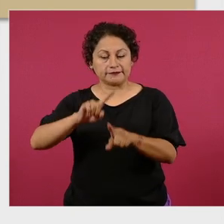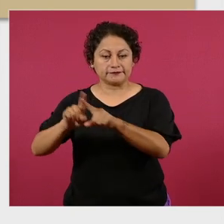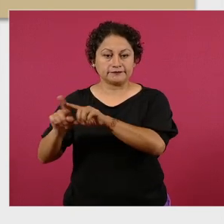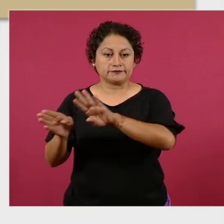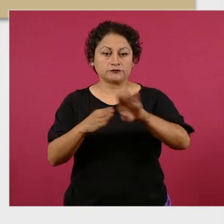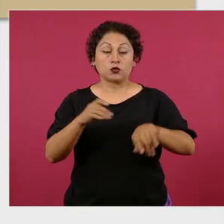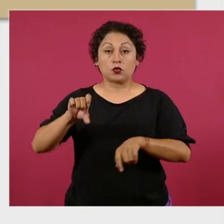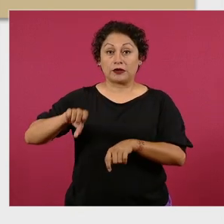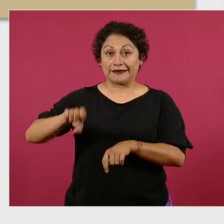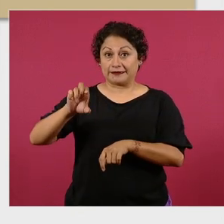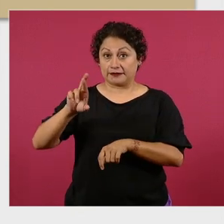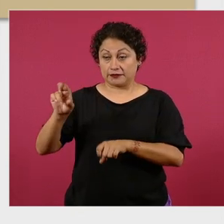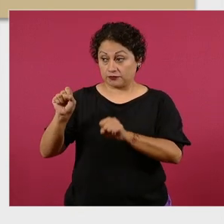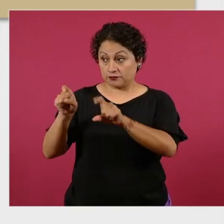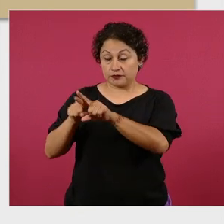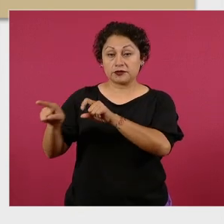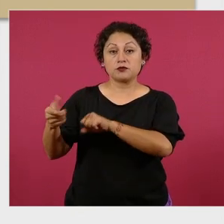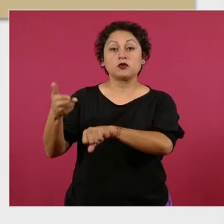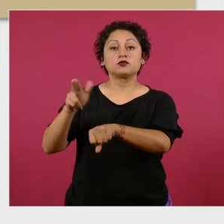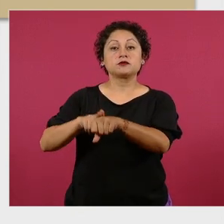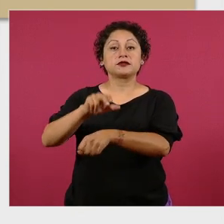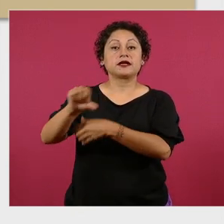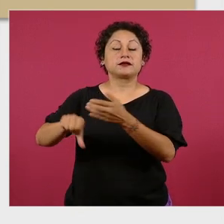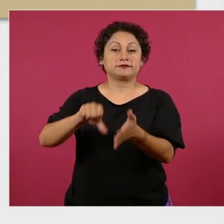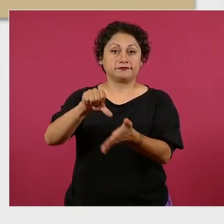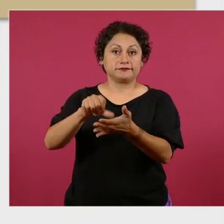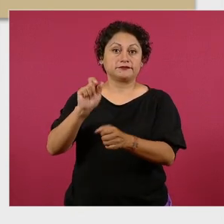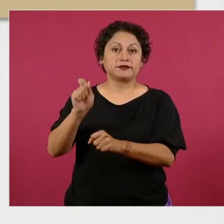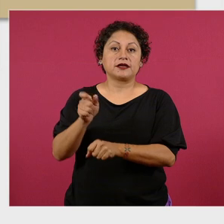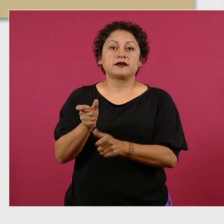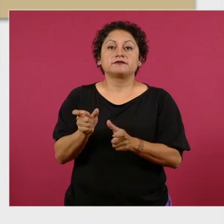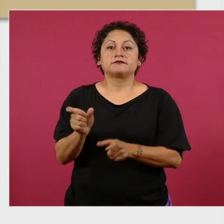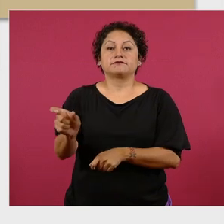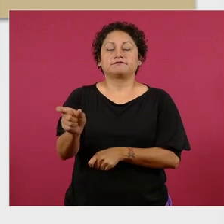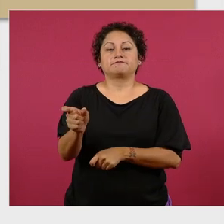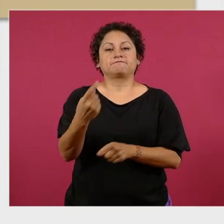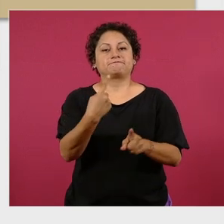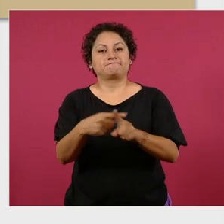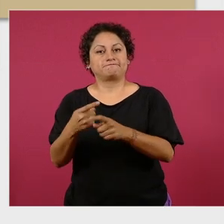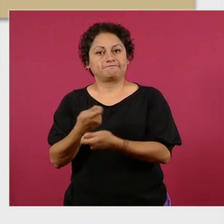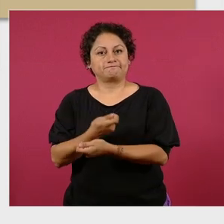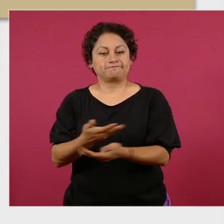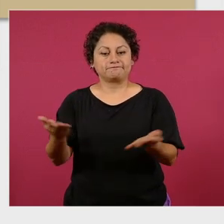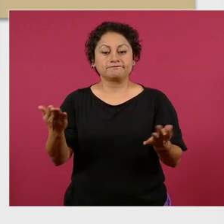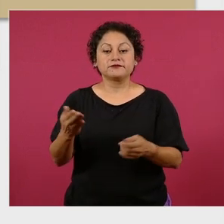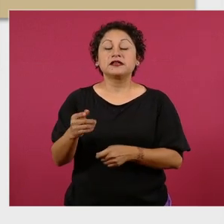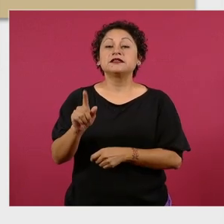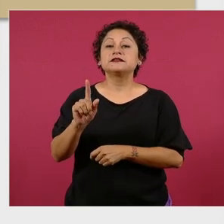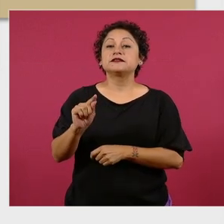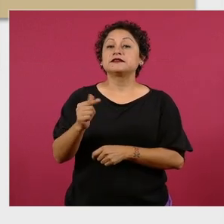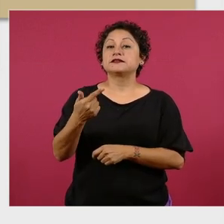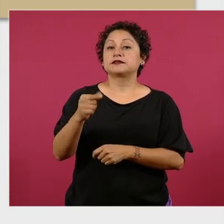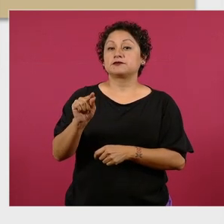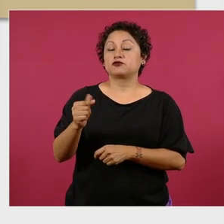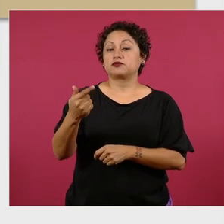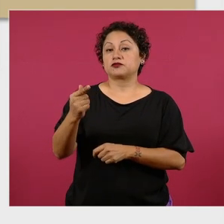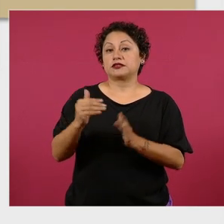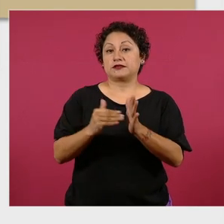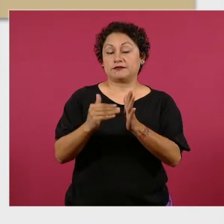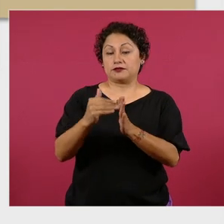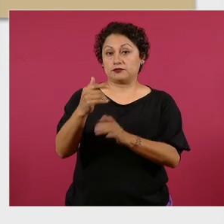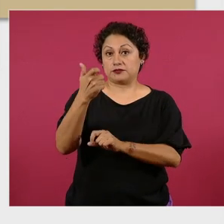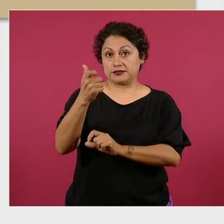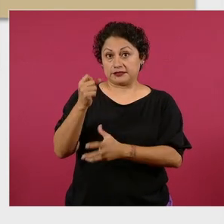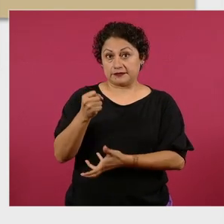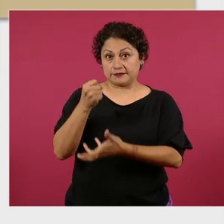Roo se han entregado 170 tarjetas del programa y se han ejercido un total de 67.7 millones de pesos en rehabilitación de